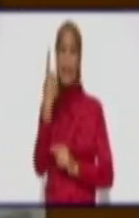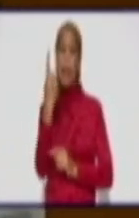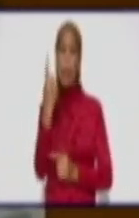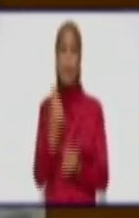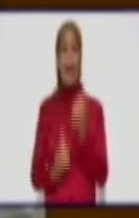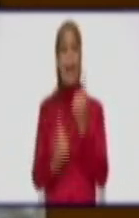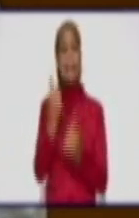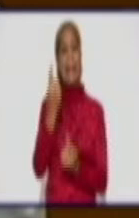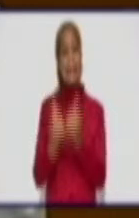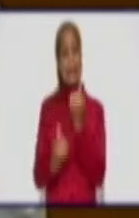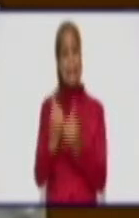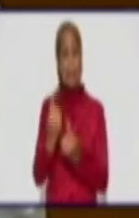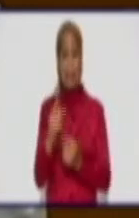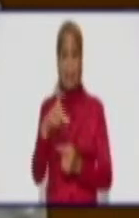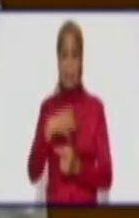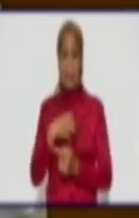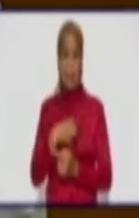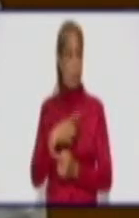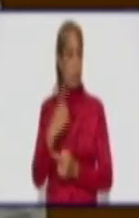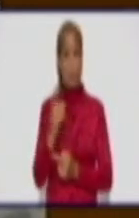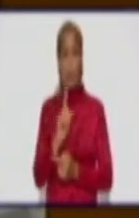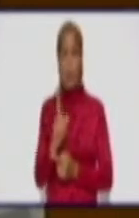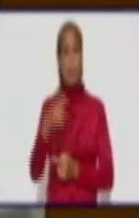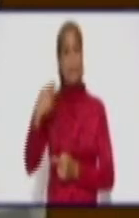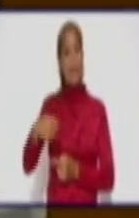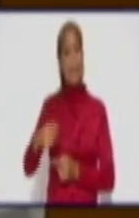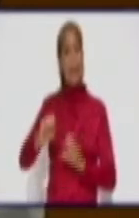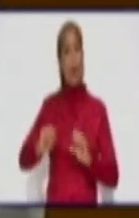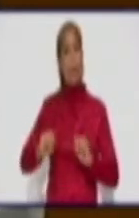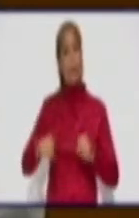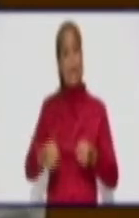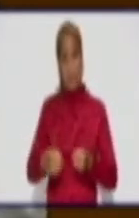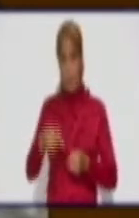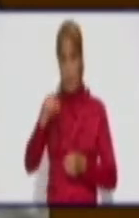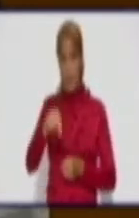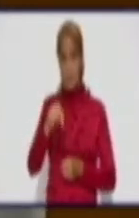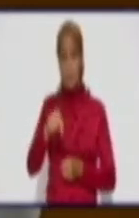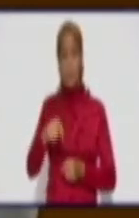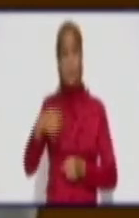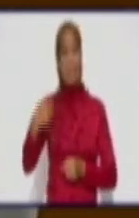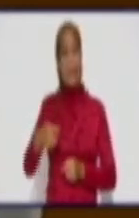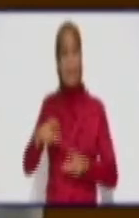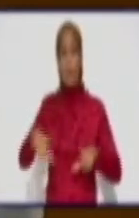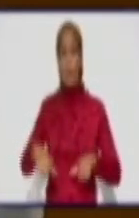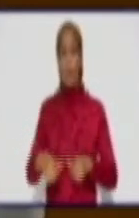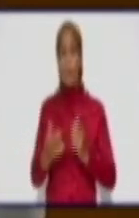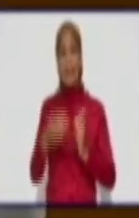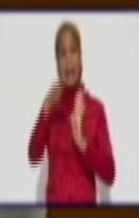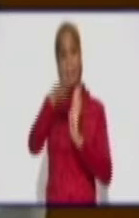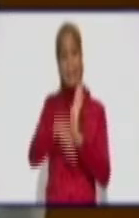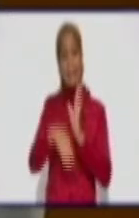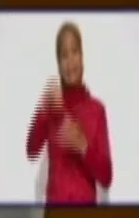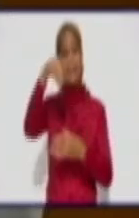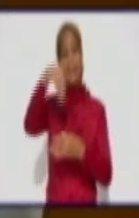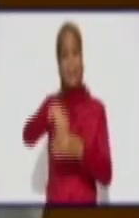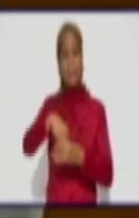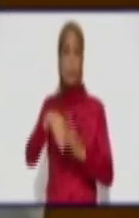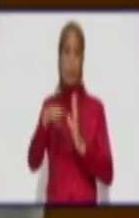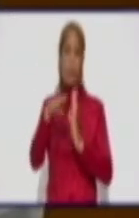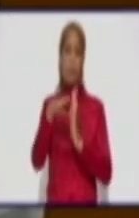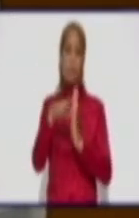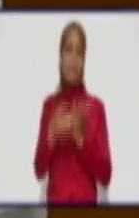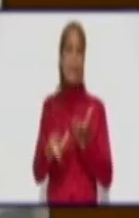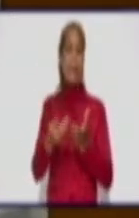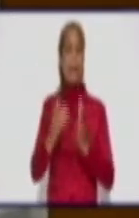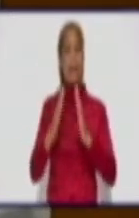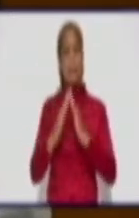Y tener personas ingresadas domiciliarmente, lleva una conducta a lo interno también de la vivienda. O lleva medidas del sistema